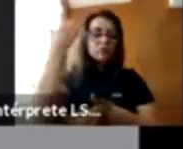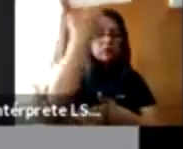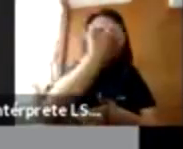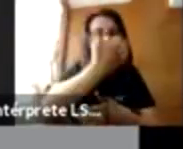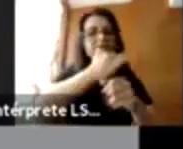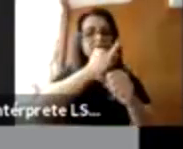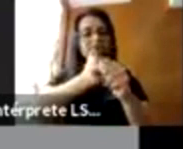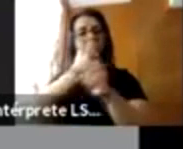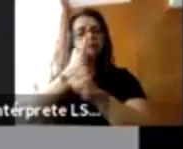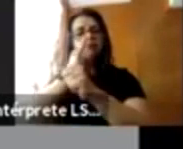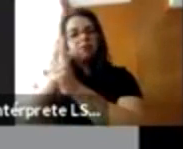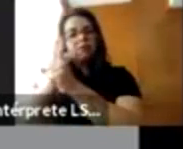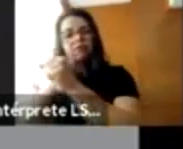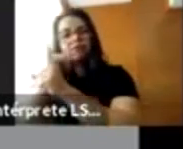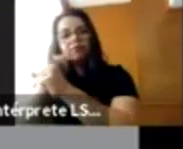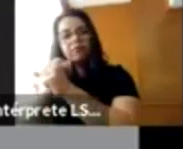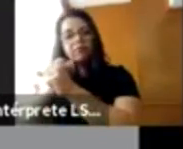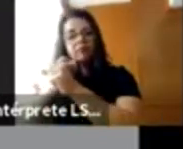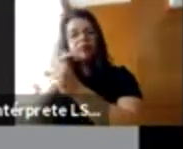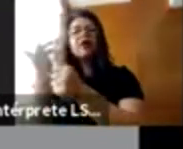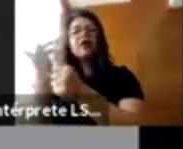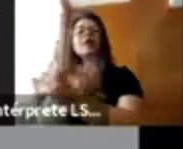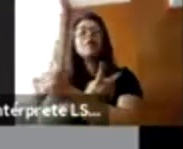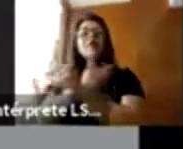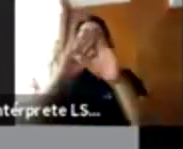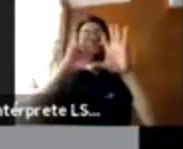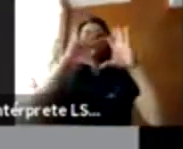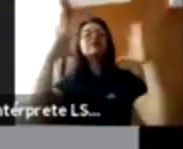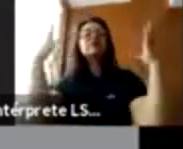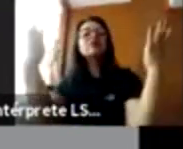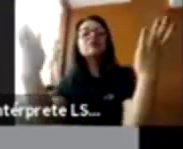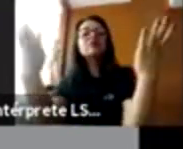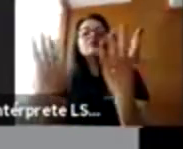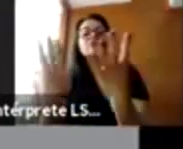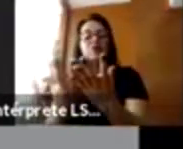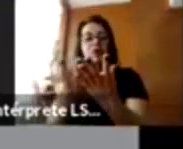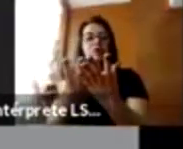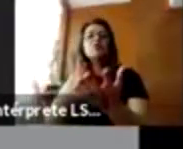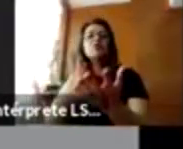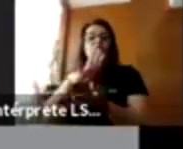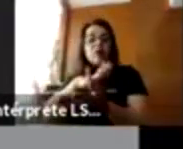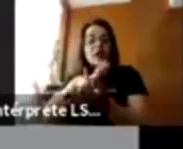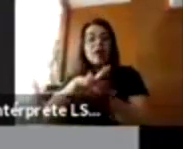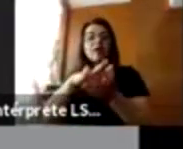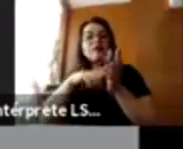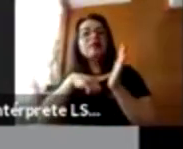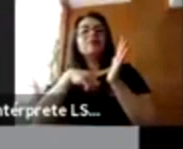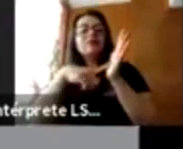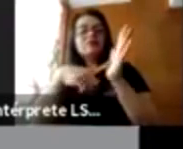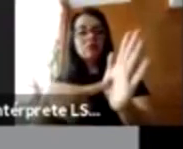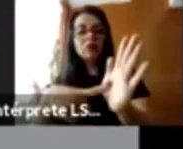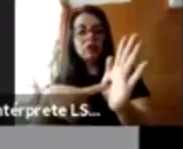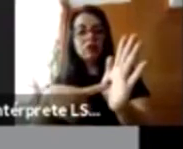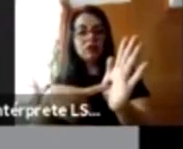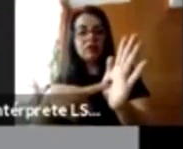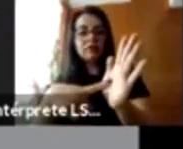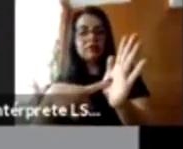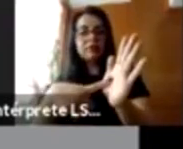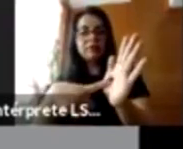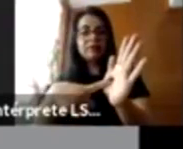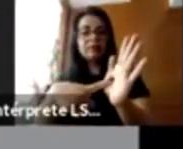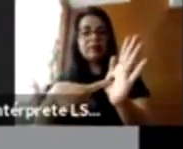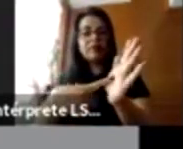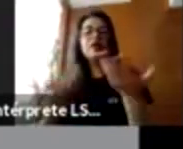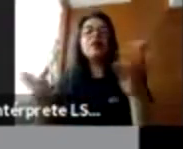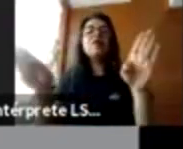las intervenciones en todo el mundo que se han testado, que tienen evidencia, que muestran que pueden funcionar para prevenir